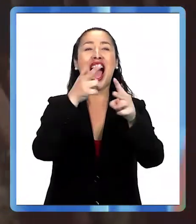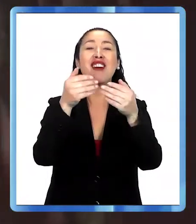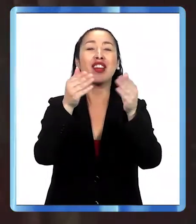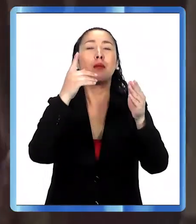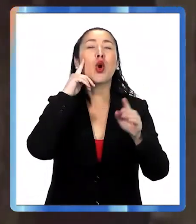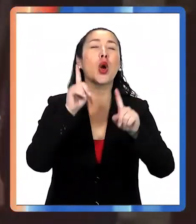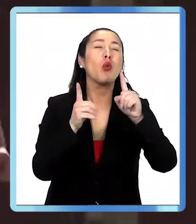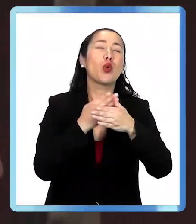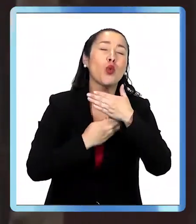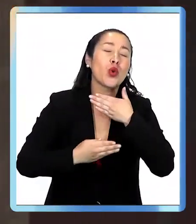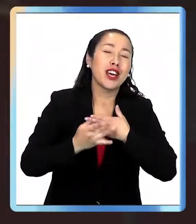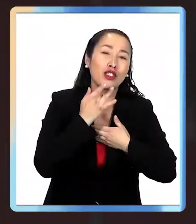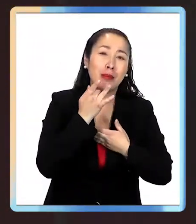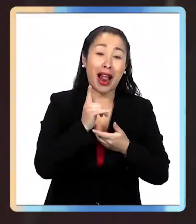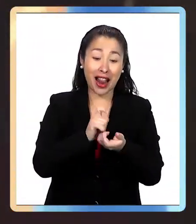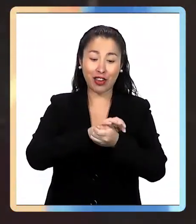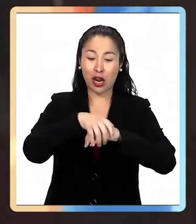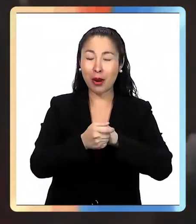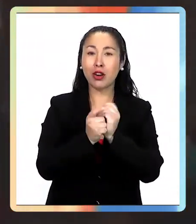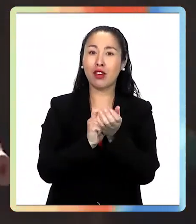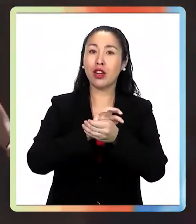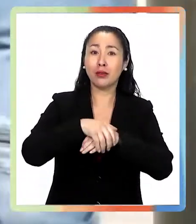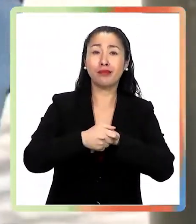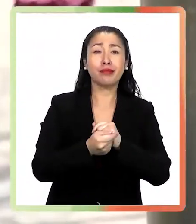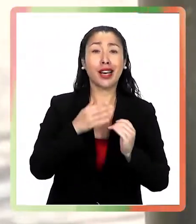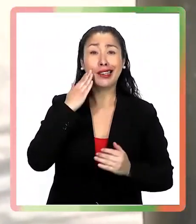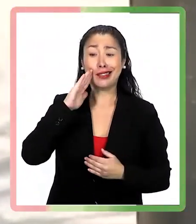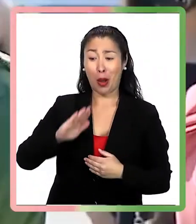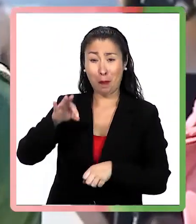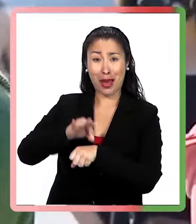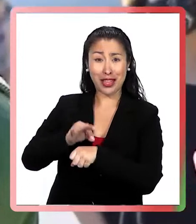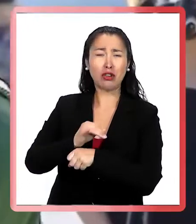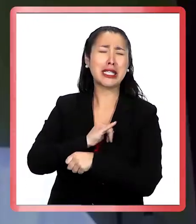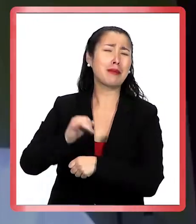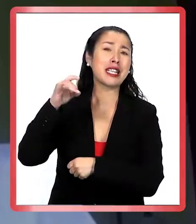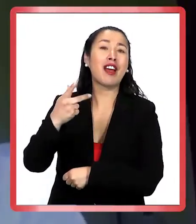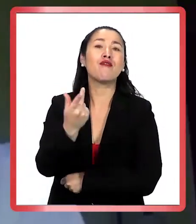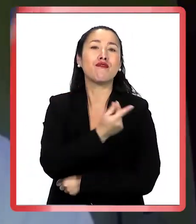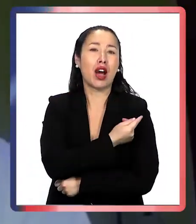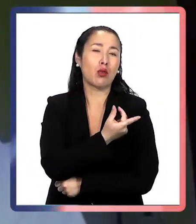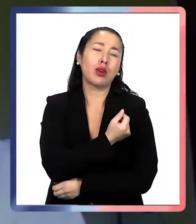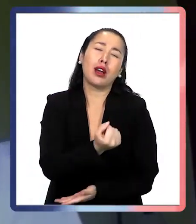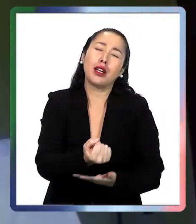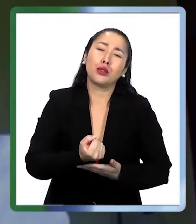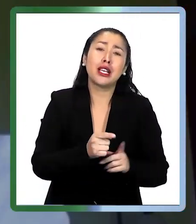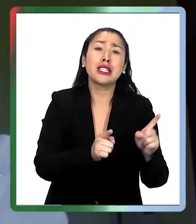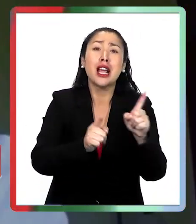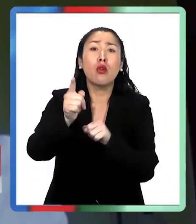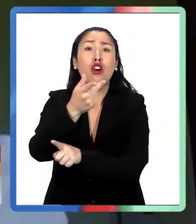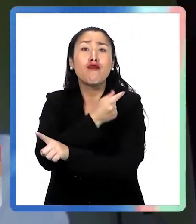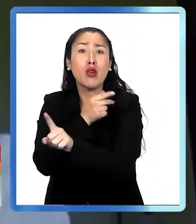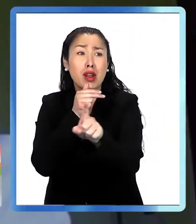Pero algunos cuidados chiquititos, ¿no es cierto? El lavado de manos, eso lo hemos sabido los pediatras desde siempre. La vacunación, pucha,